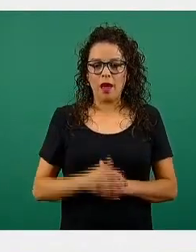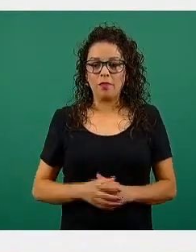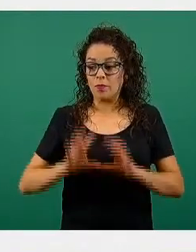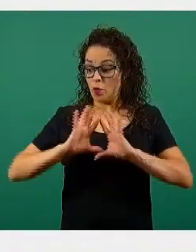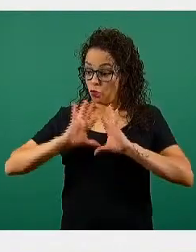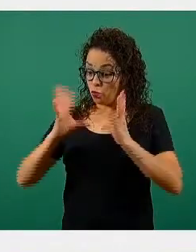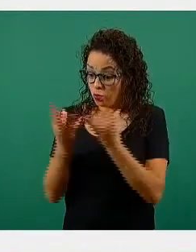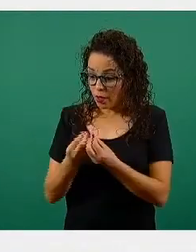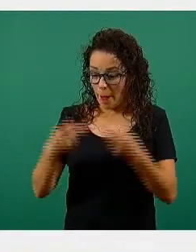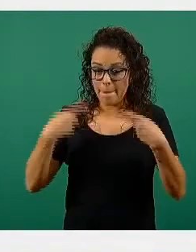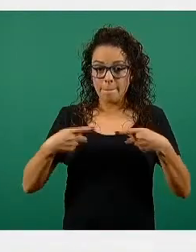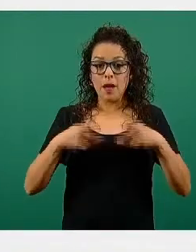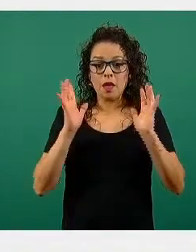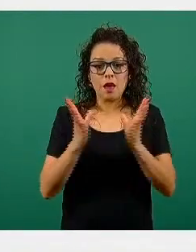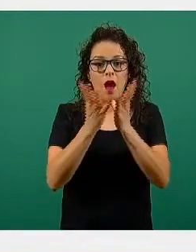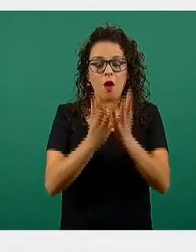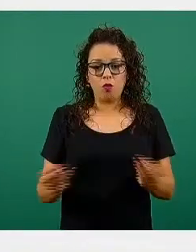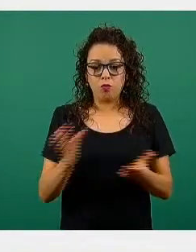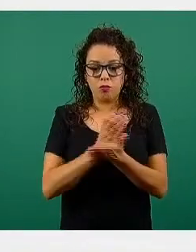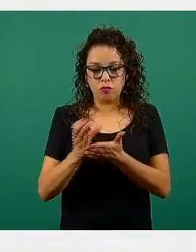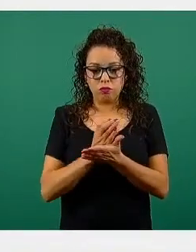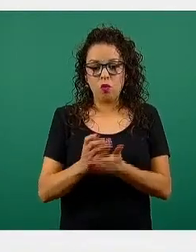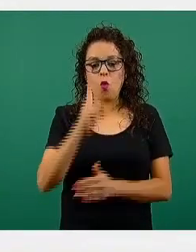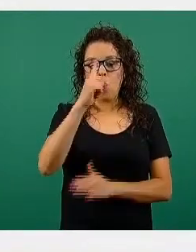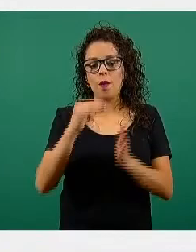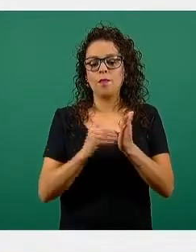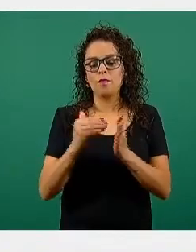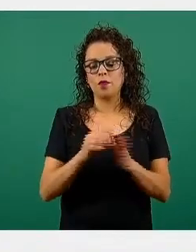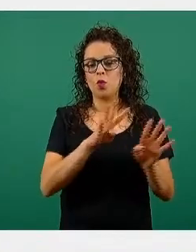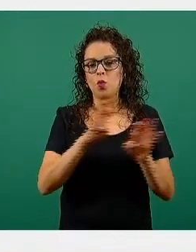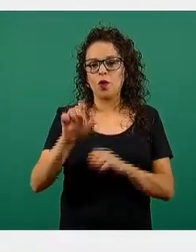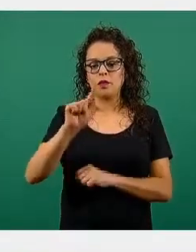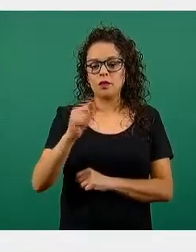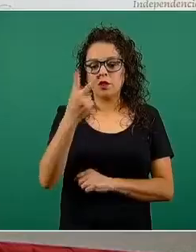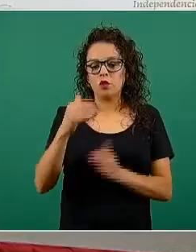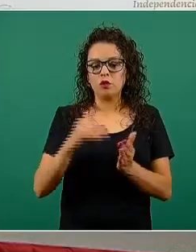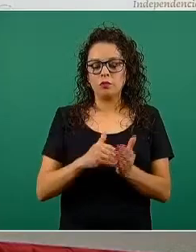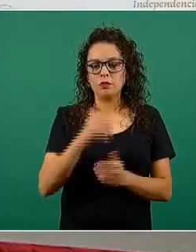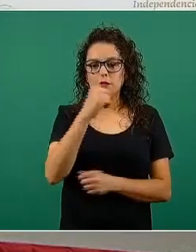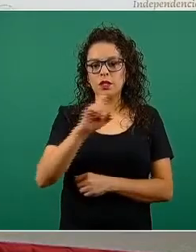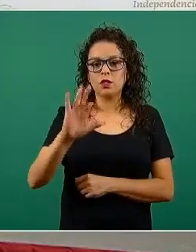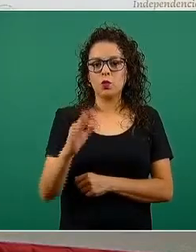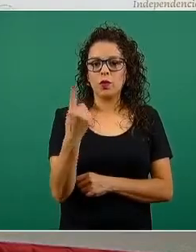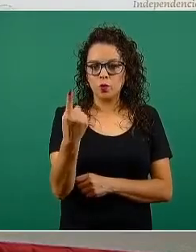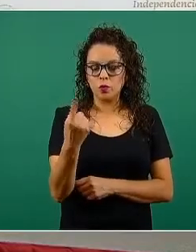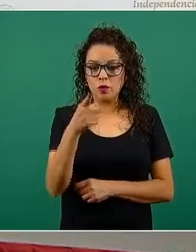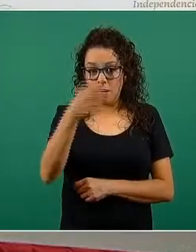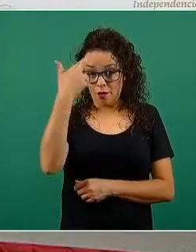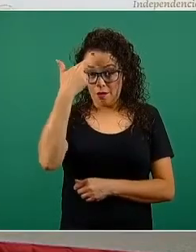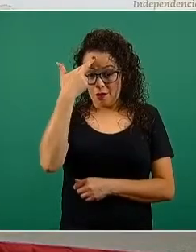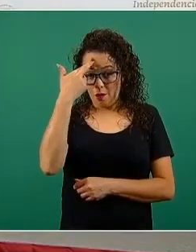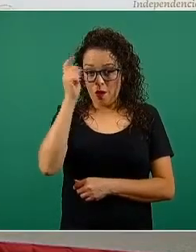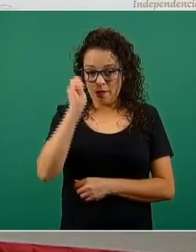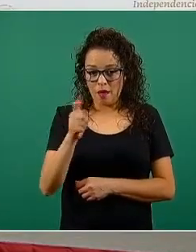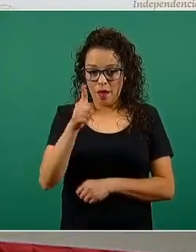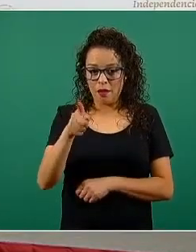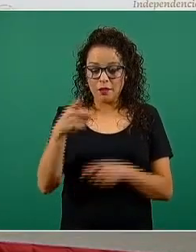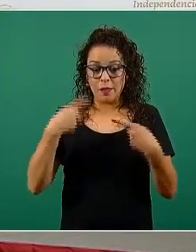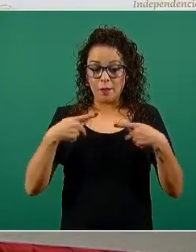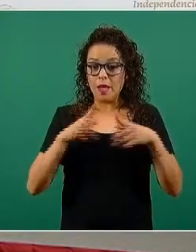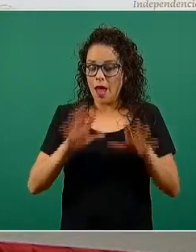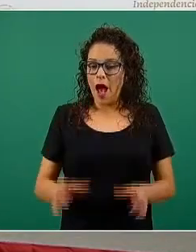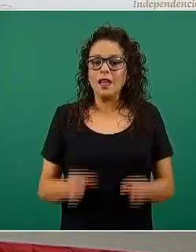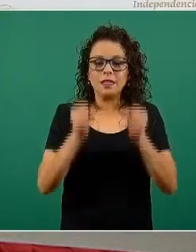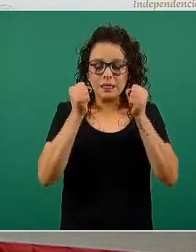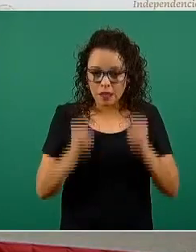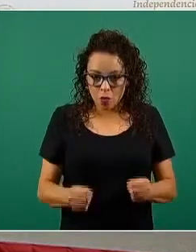de personas recuperadas es 1 millón 472 mil 151. Recuerden que también el número de casos confirmados, que es una